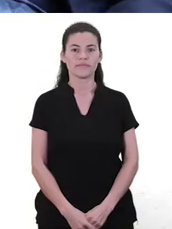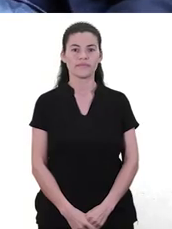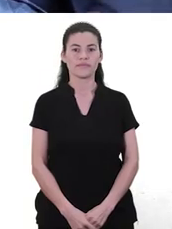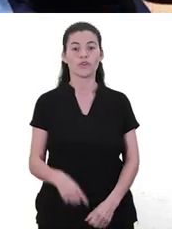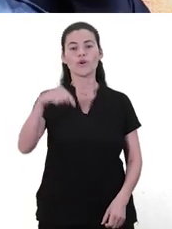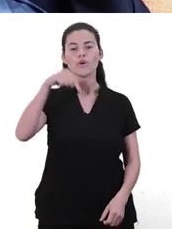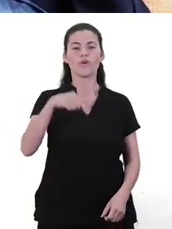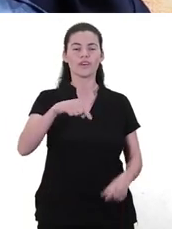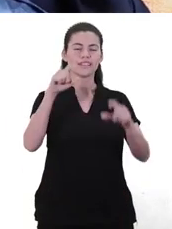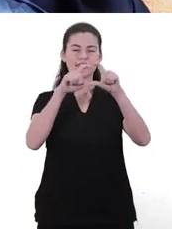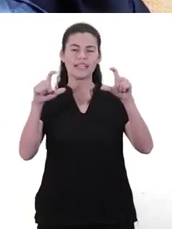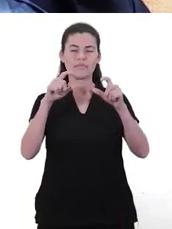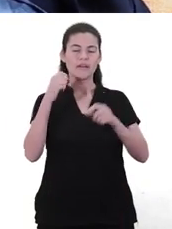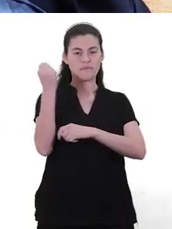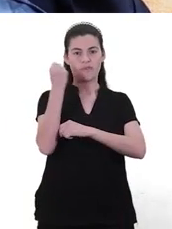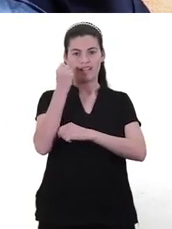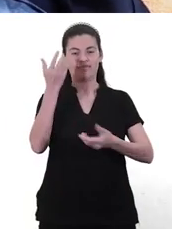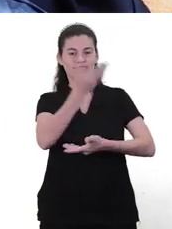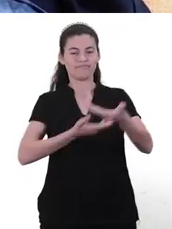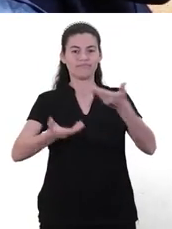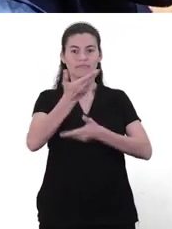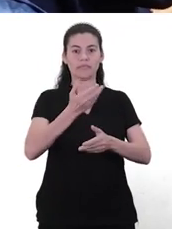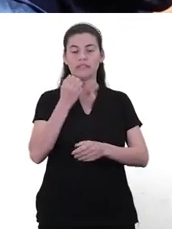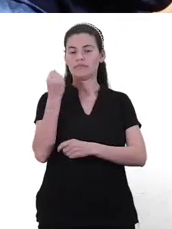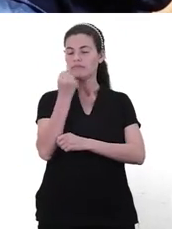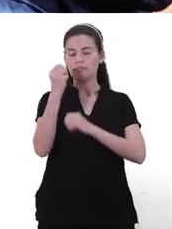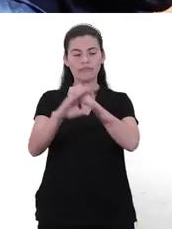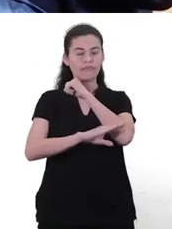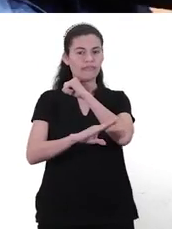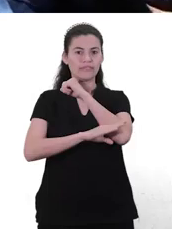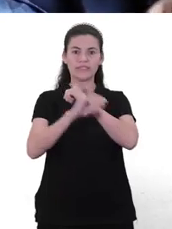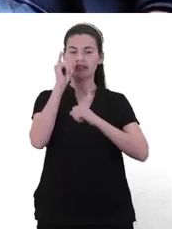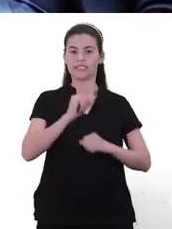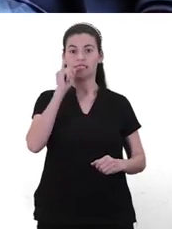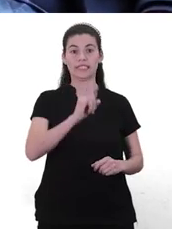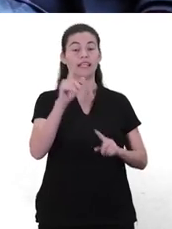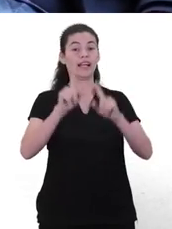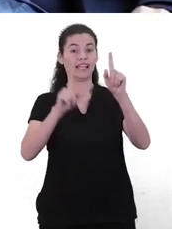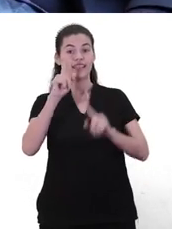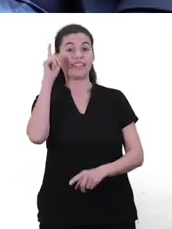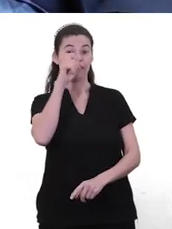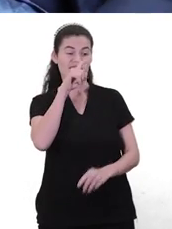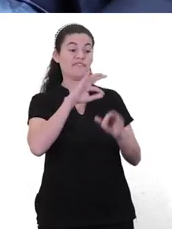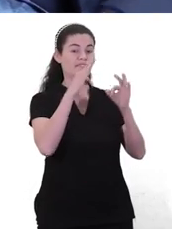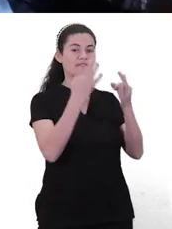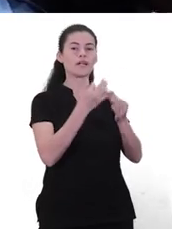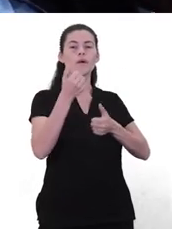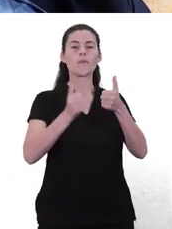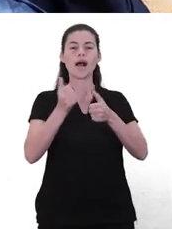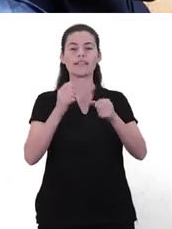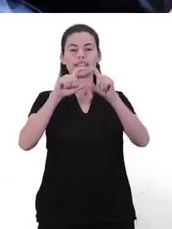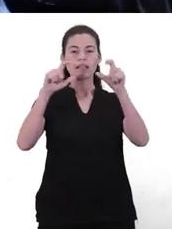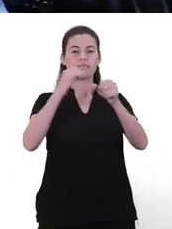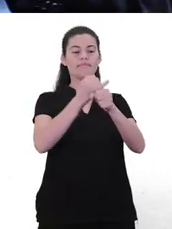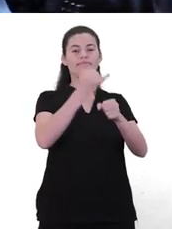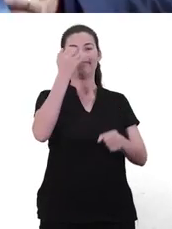Bueno, hoy vamos a hablar de algo importante, a lo fundamental y a lo que cuesta muchas veces en la familia como es la autonomía